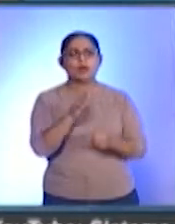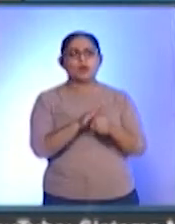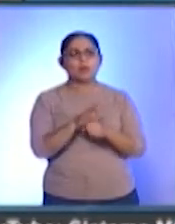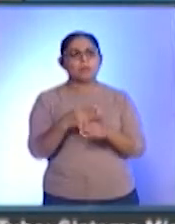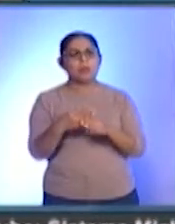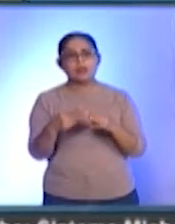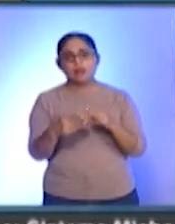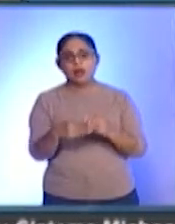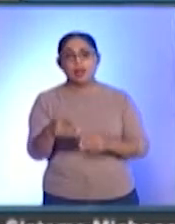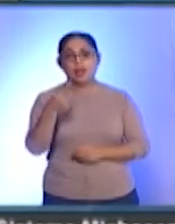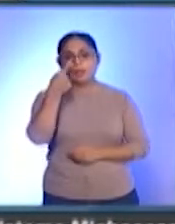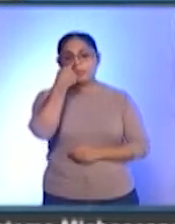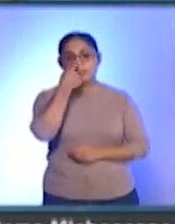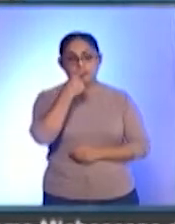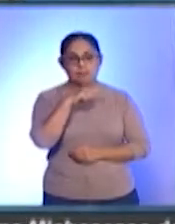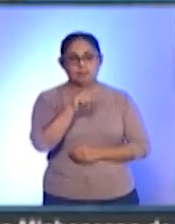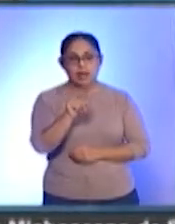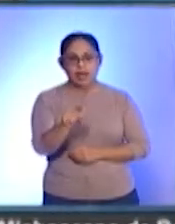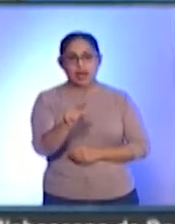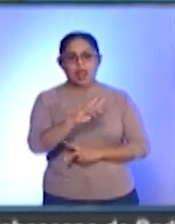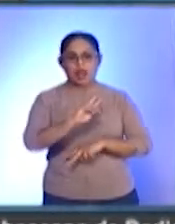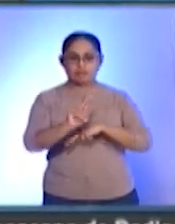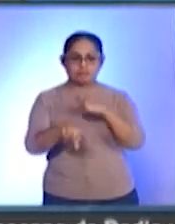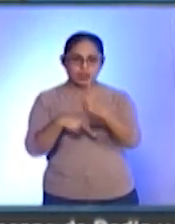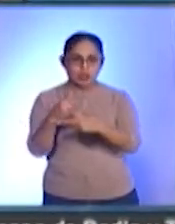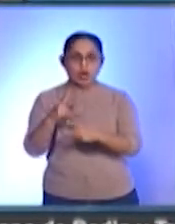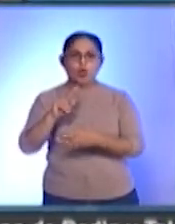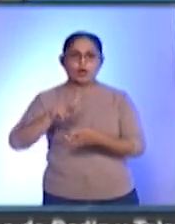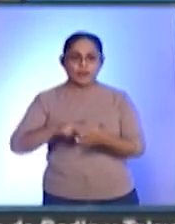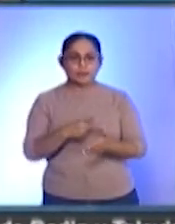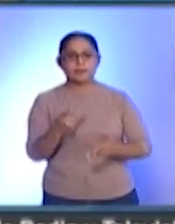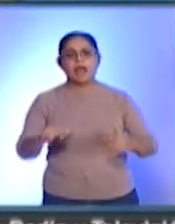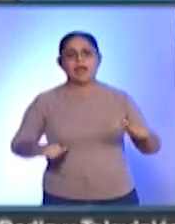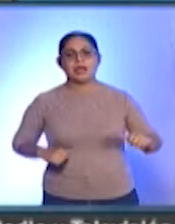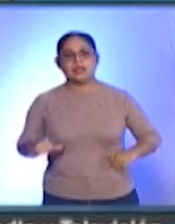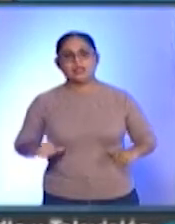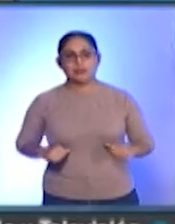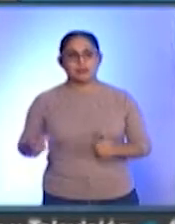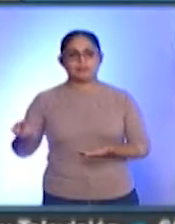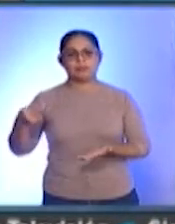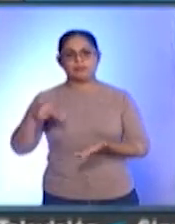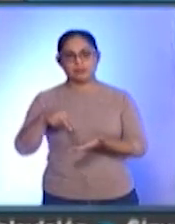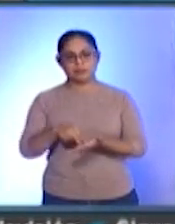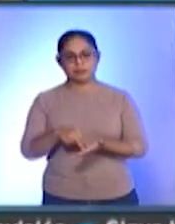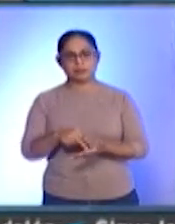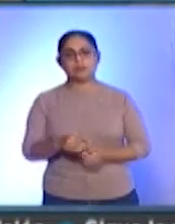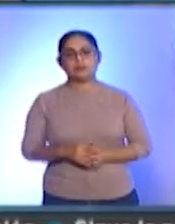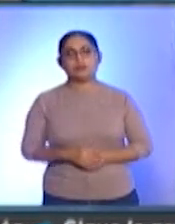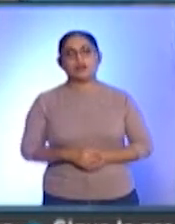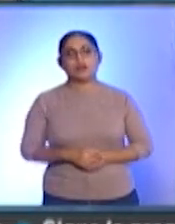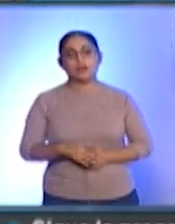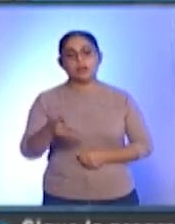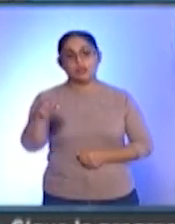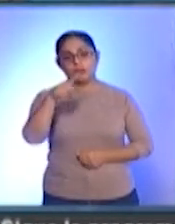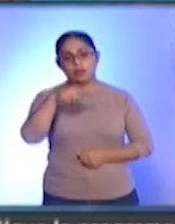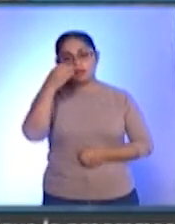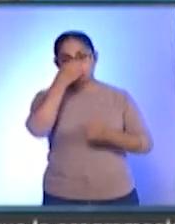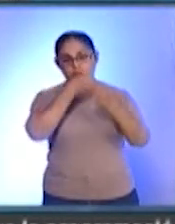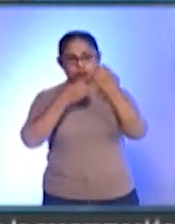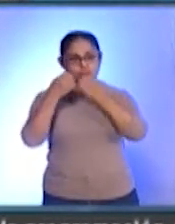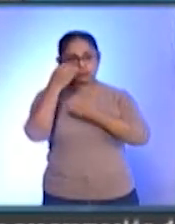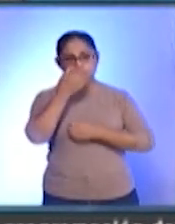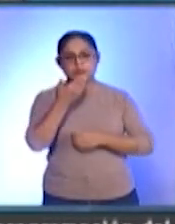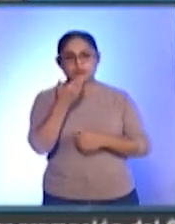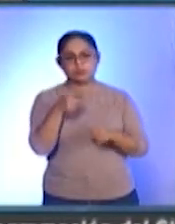proyectar la reanudación de actividades presenciales. Tiene el análisis de morbilidad de los